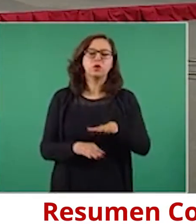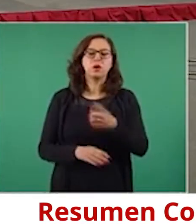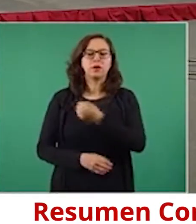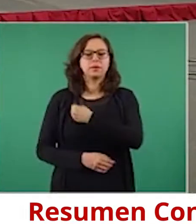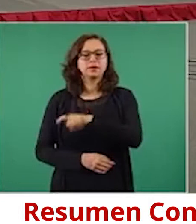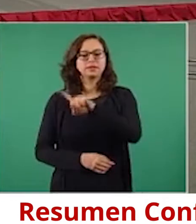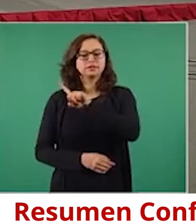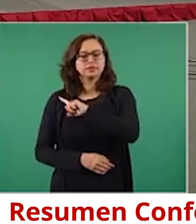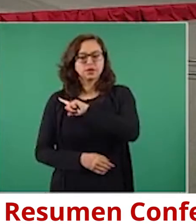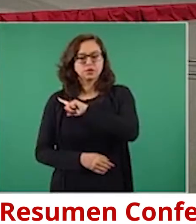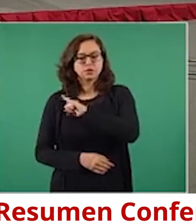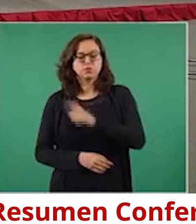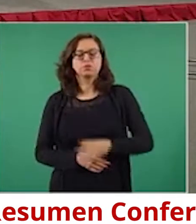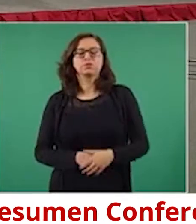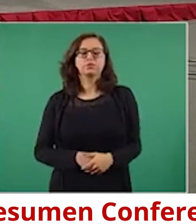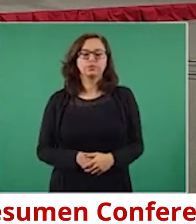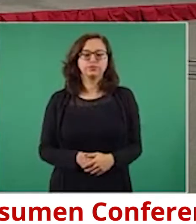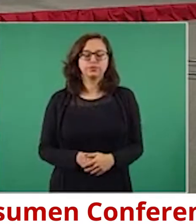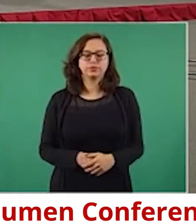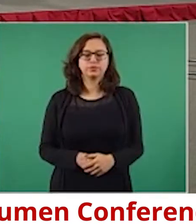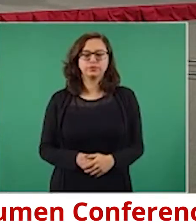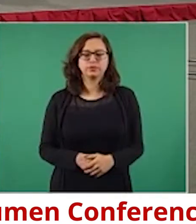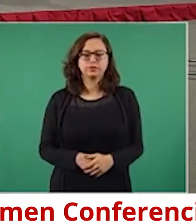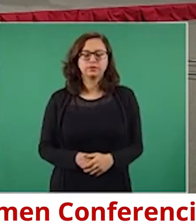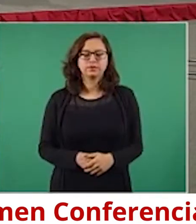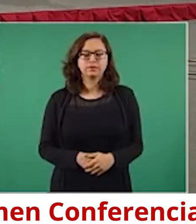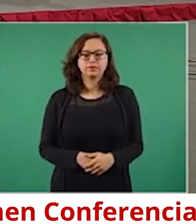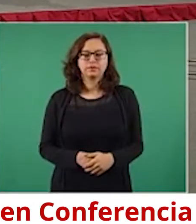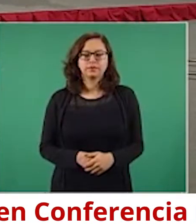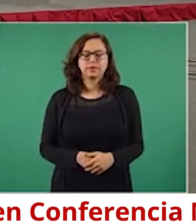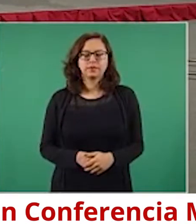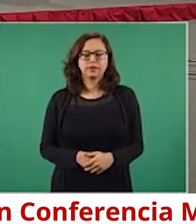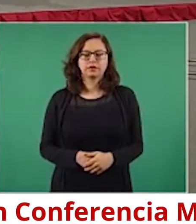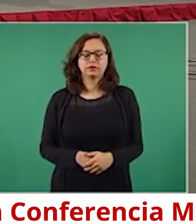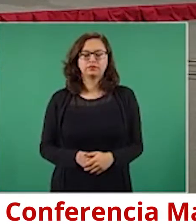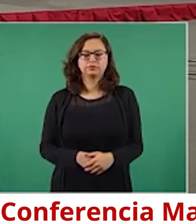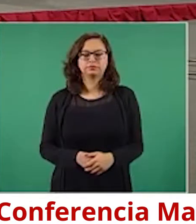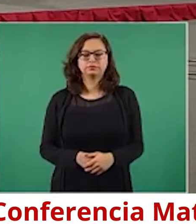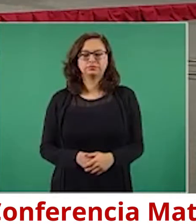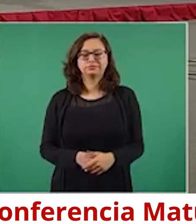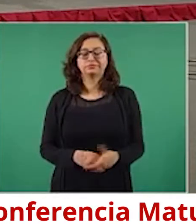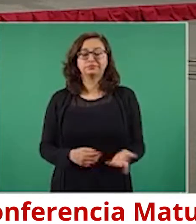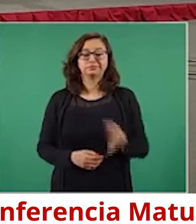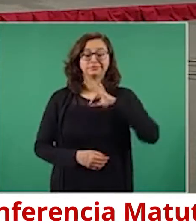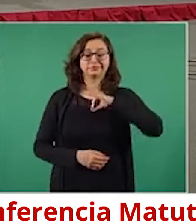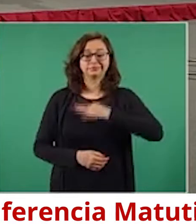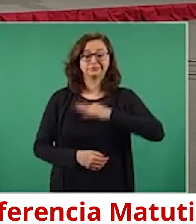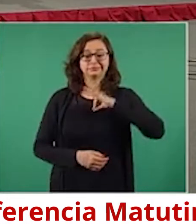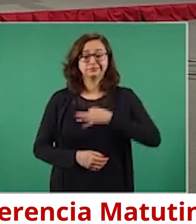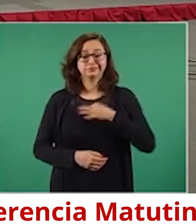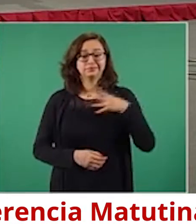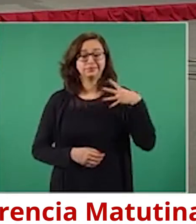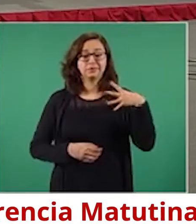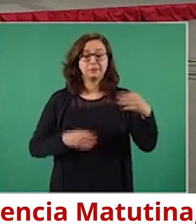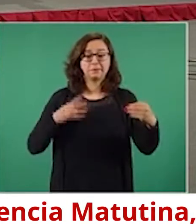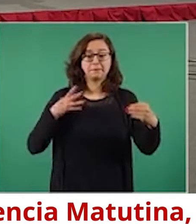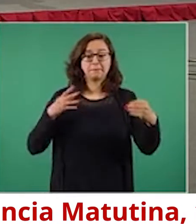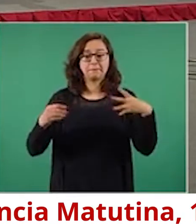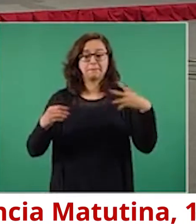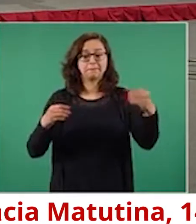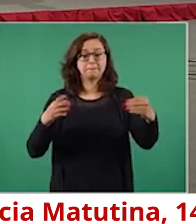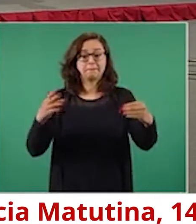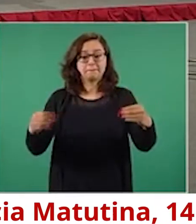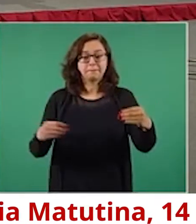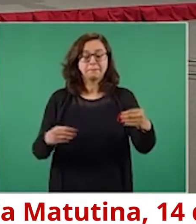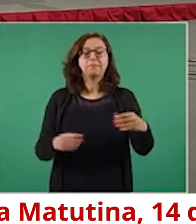la atención a la pandemia, el Plan Nacional de